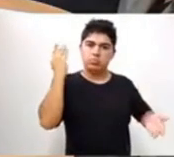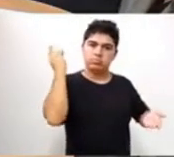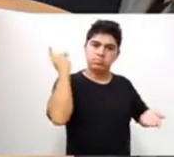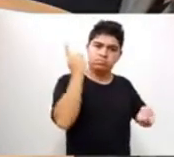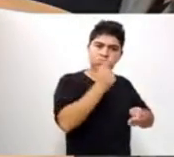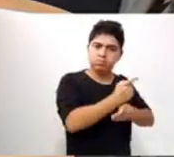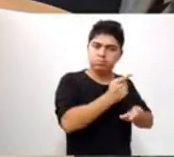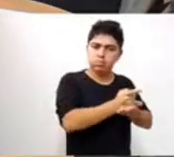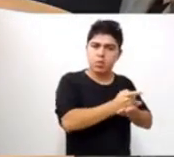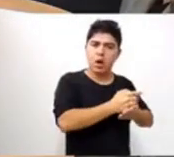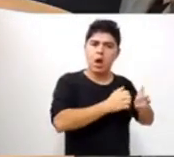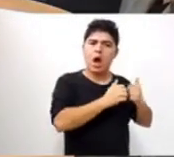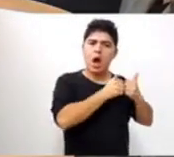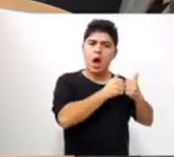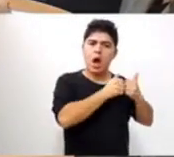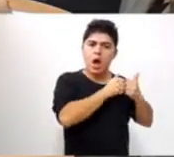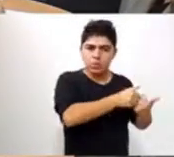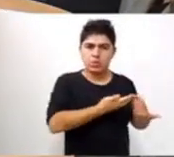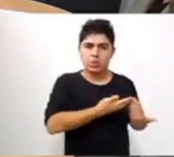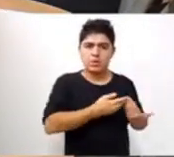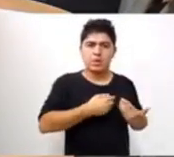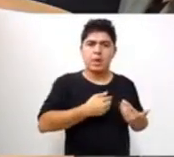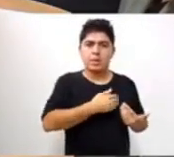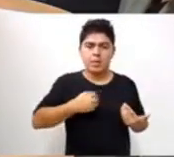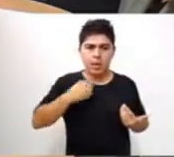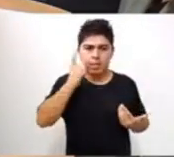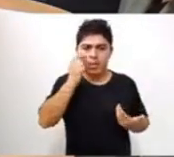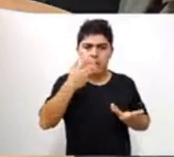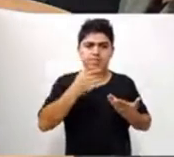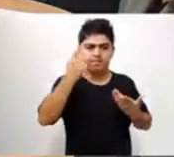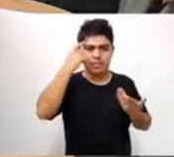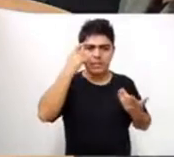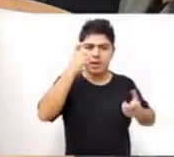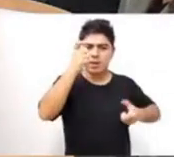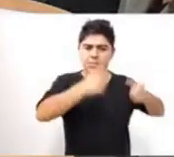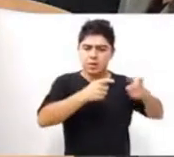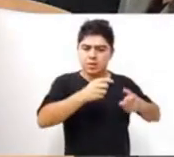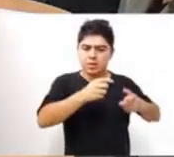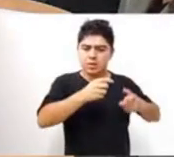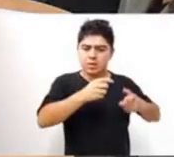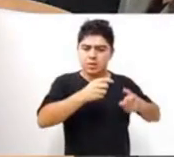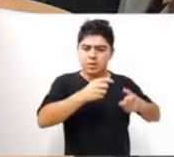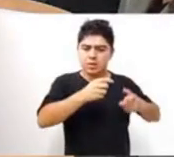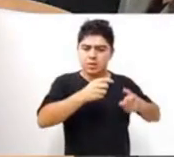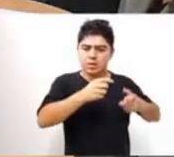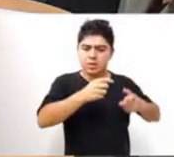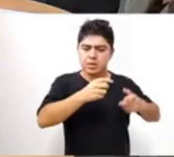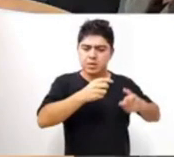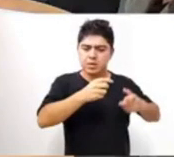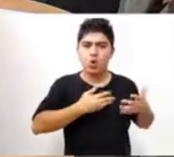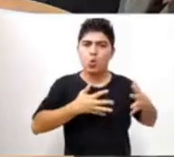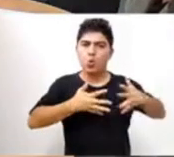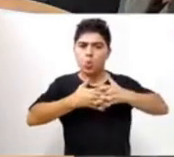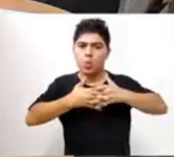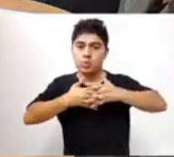padres canalizaron su dolor a través de herramientas para que nunca más haya femicidios. Que en forma conjunta con la aprobación